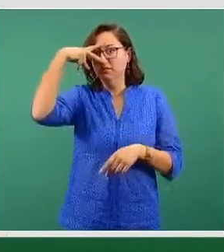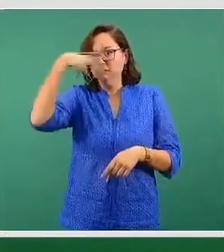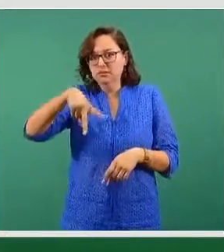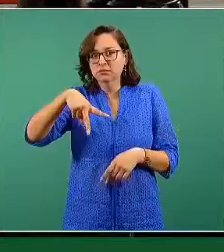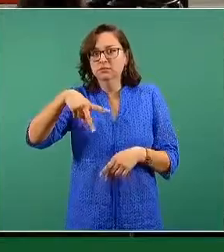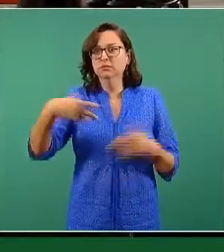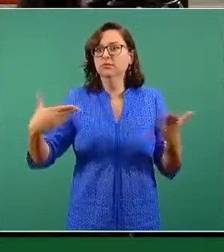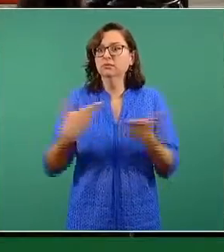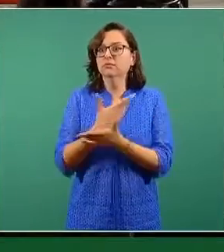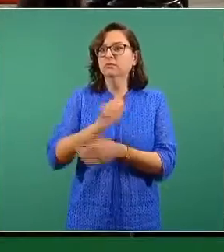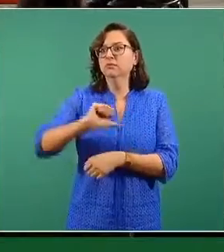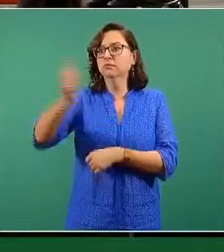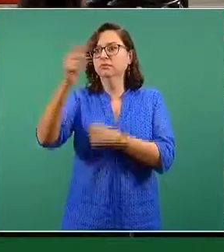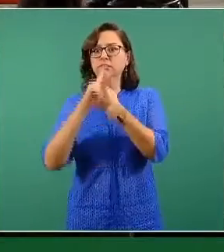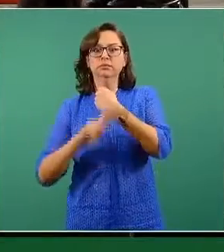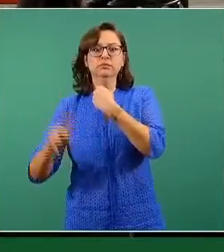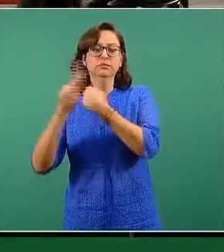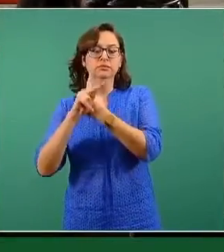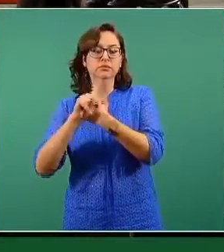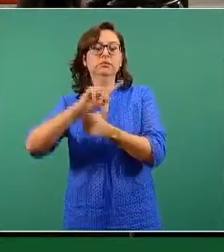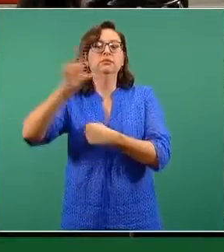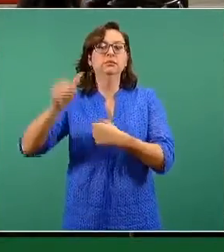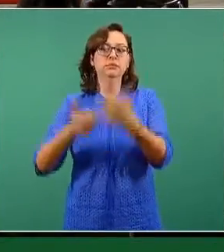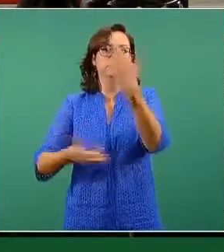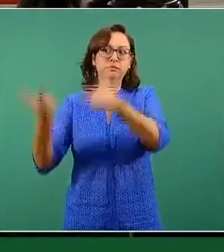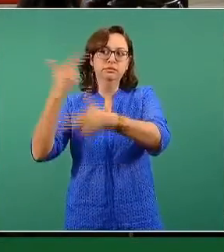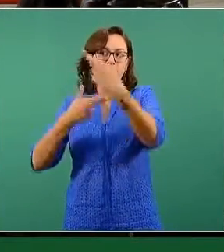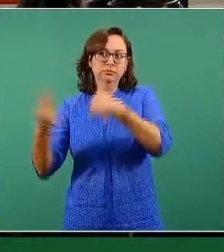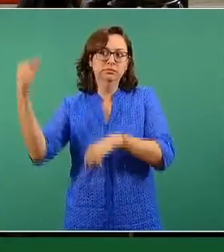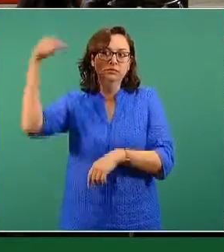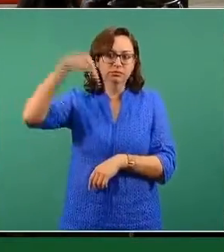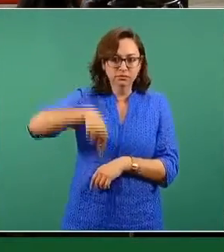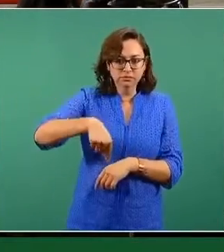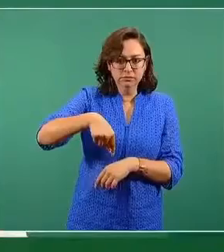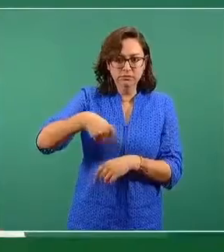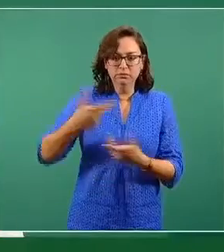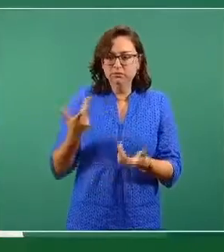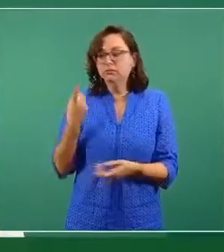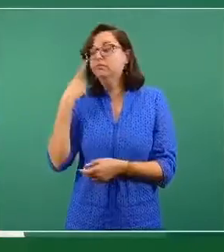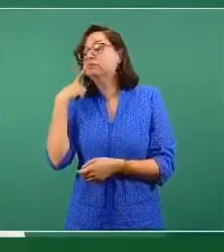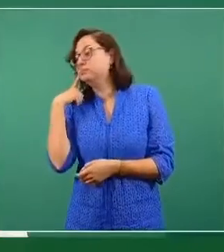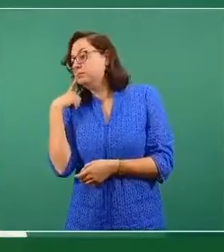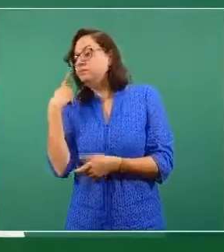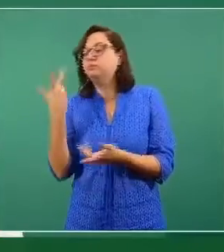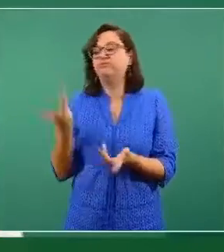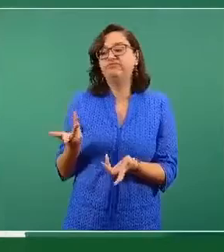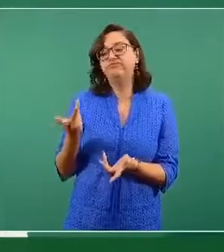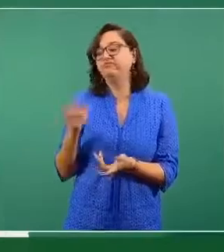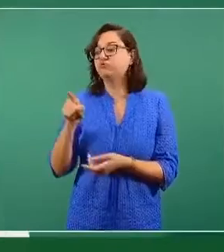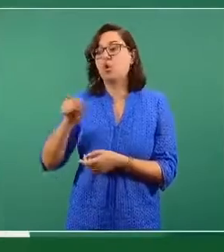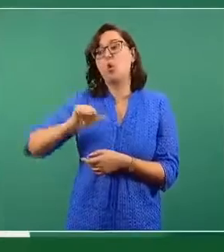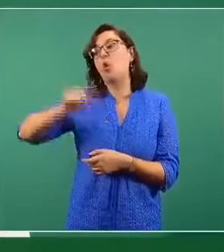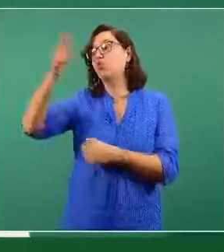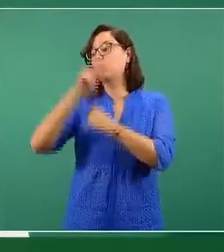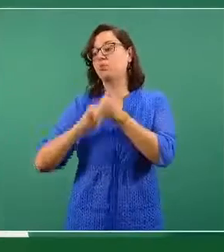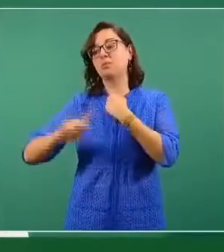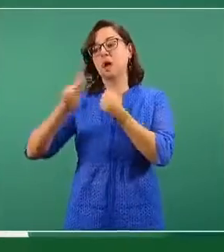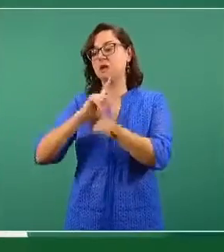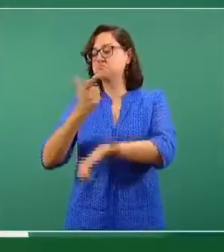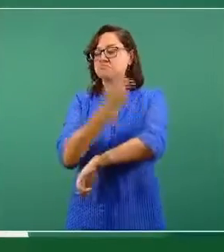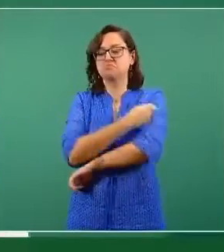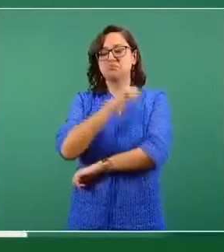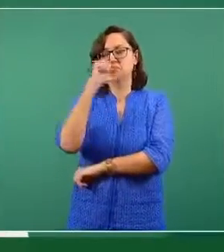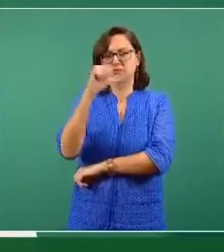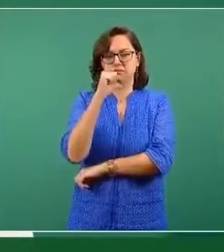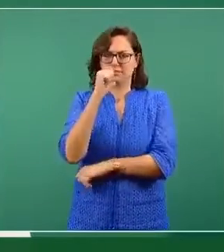que nacieran fuera de México y que por los requisitos de ley fueran consideradas personas ciudadanas